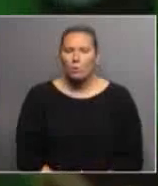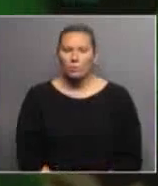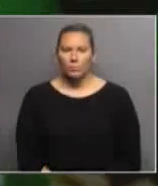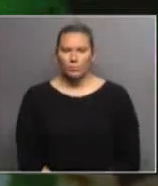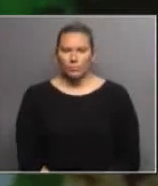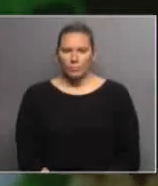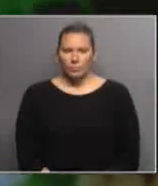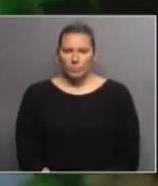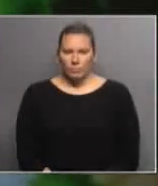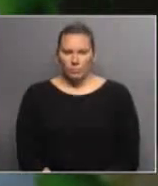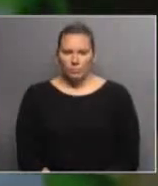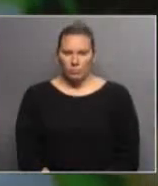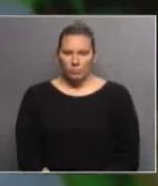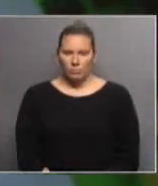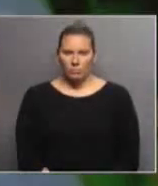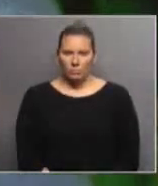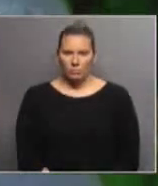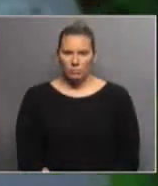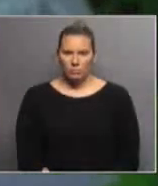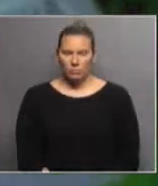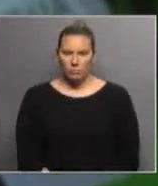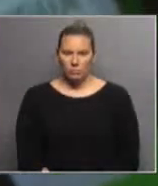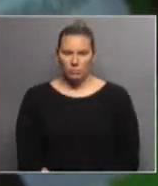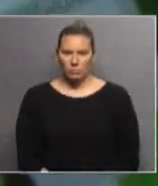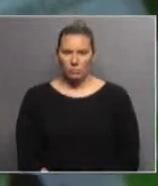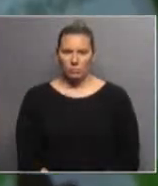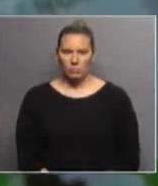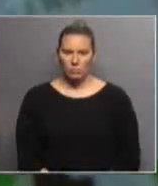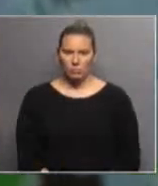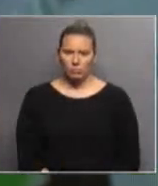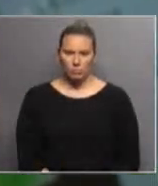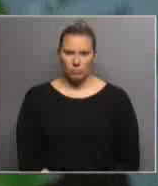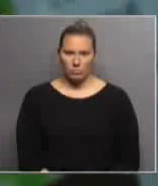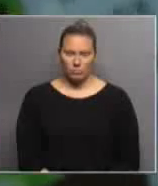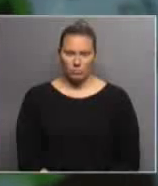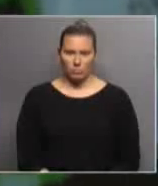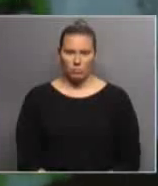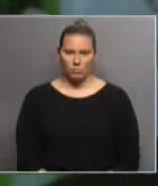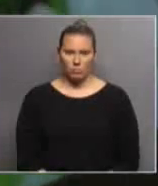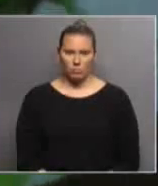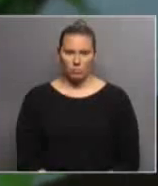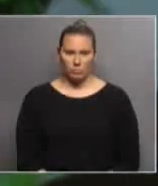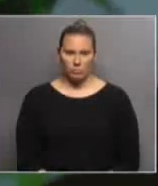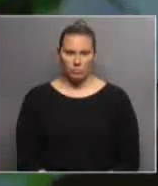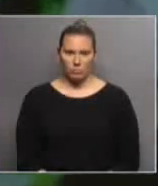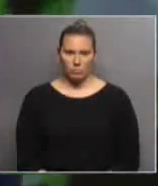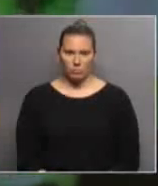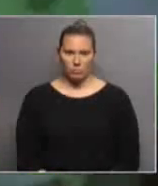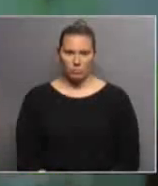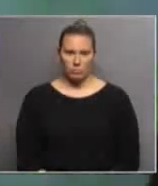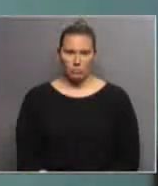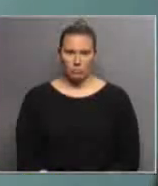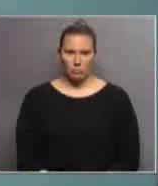Muy bien, buena pregunta. La ley de medios se aprobó en el 2014, estuvo muy bien,